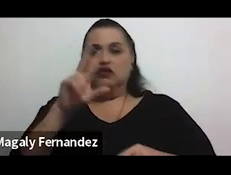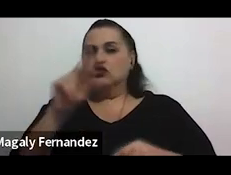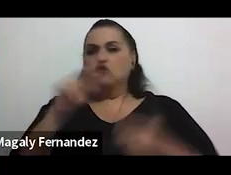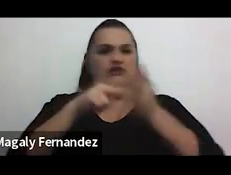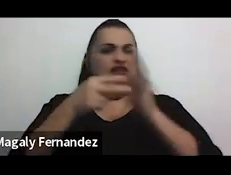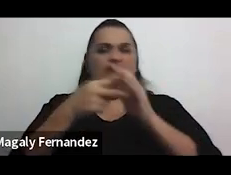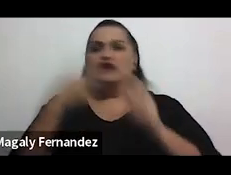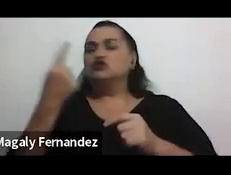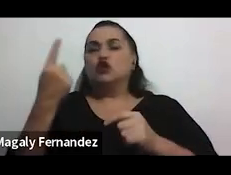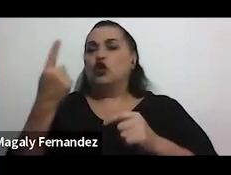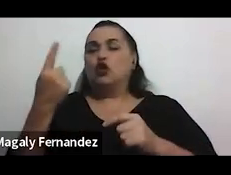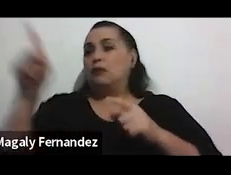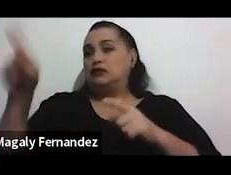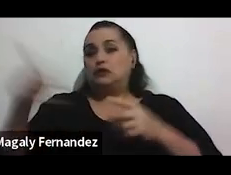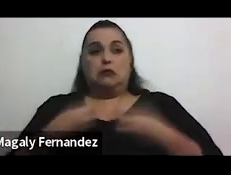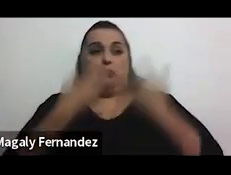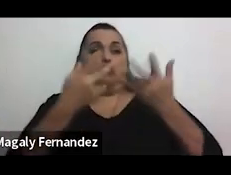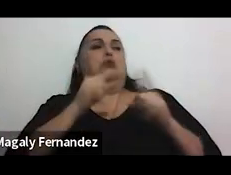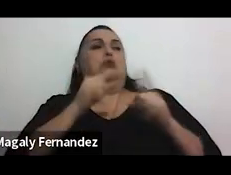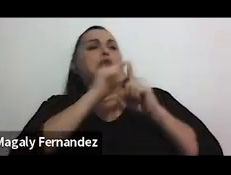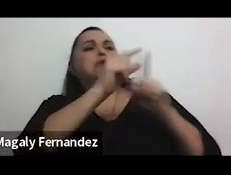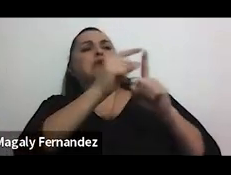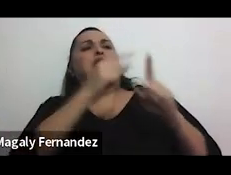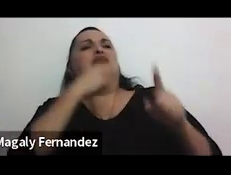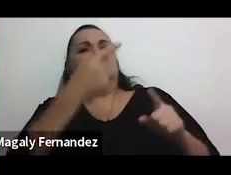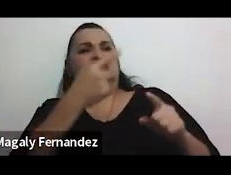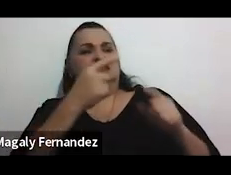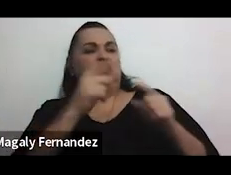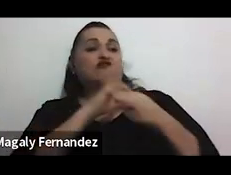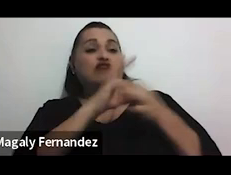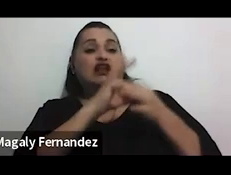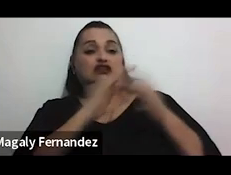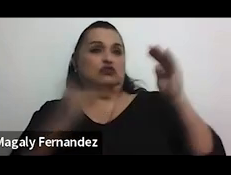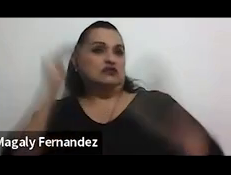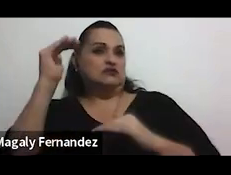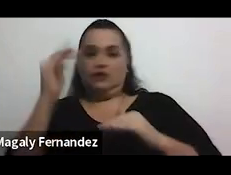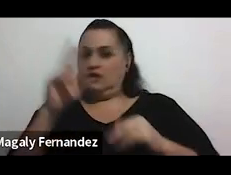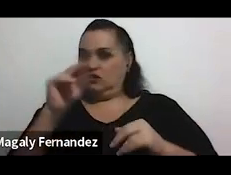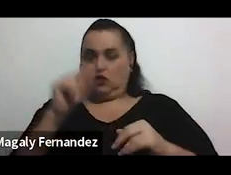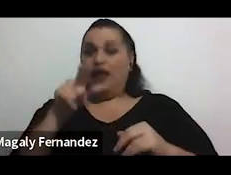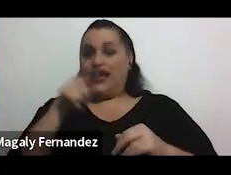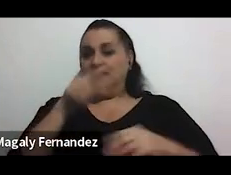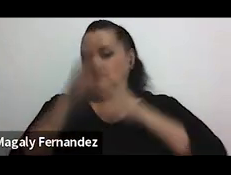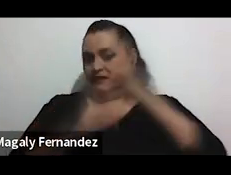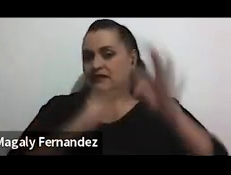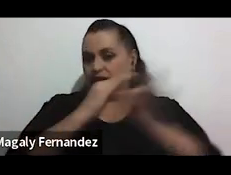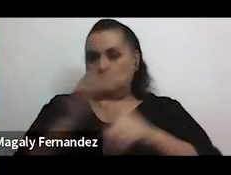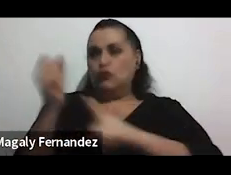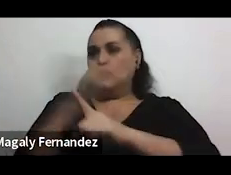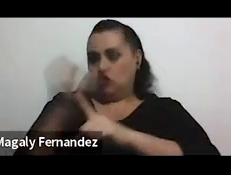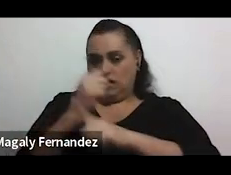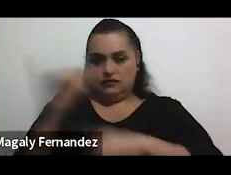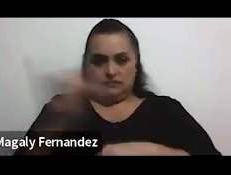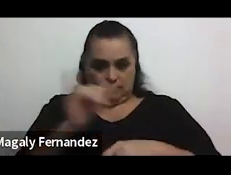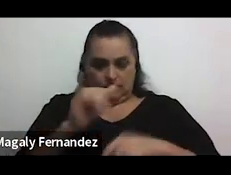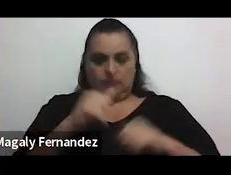una manifestación de una relación desigual de poder, sino que es un tipo de violencia, ya